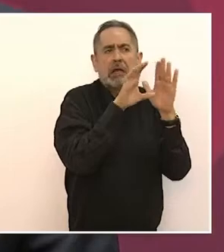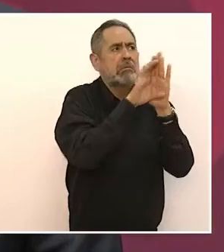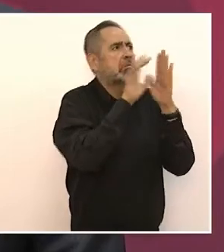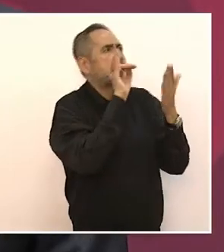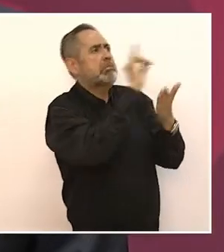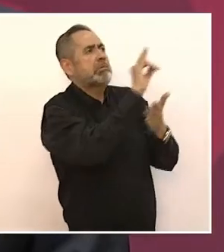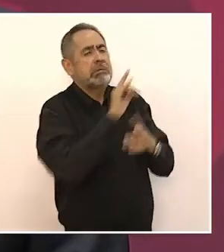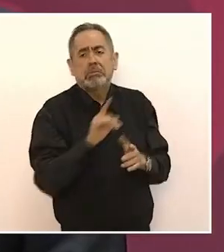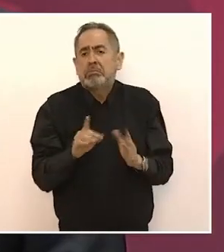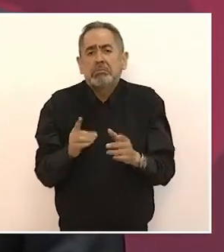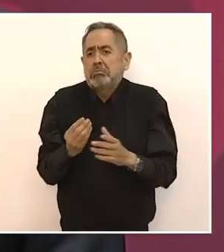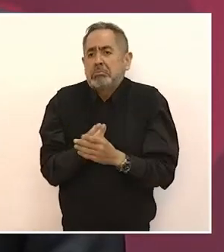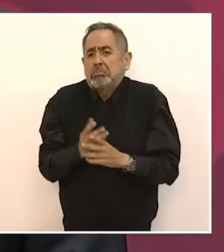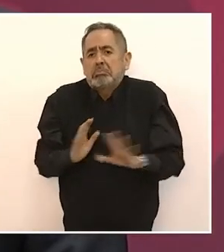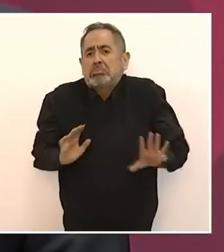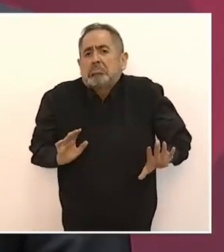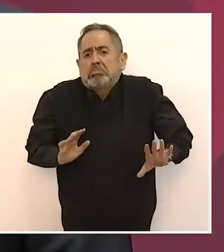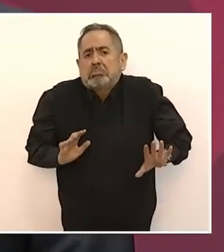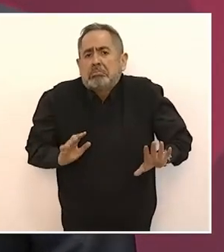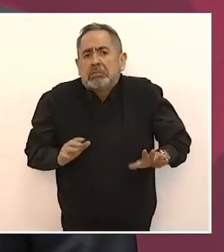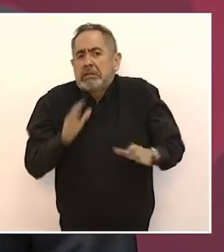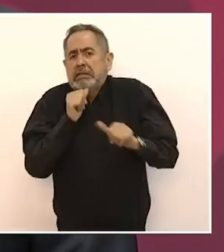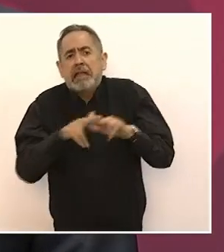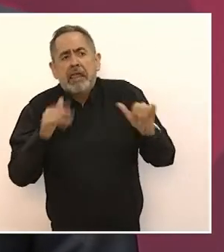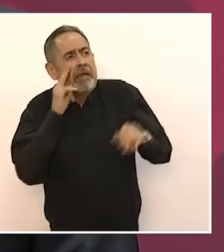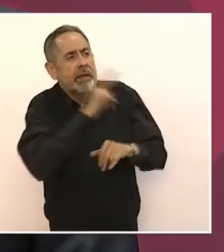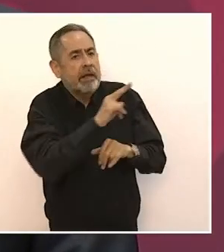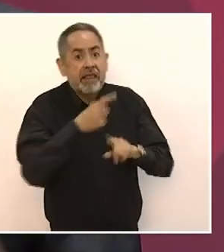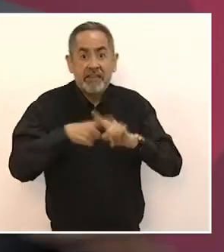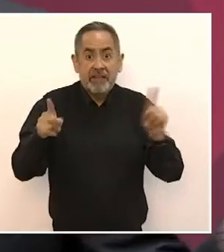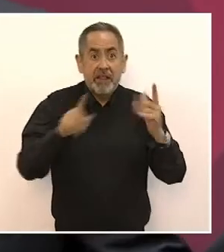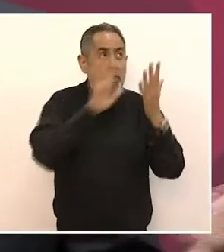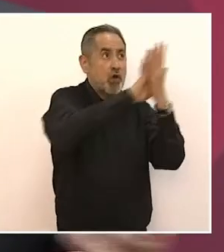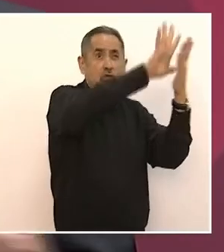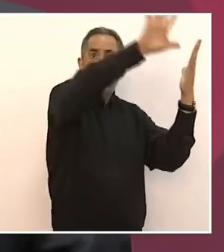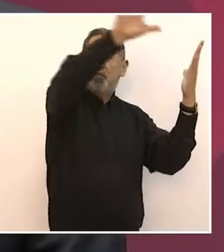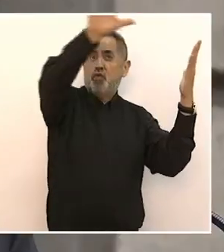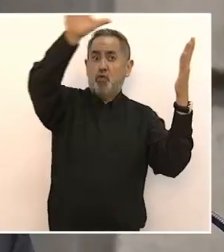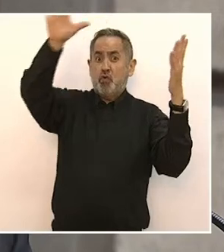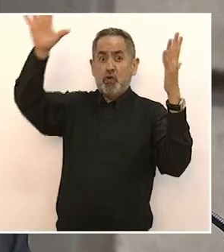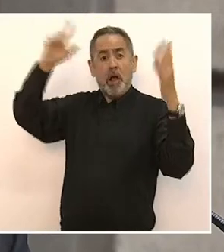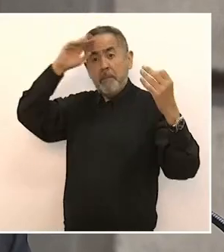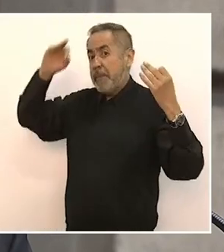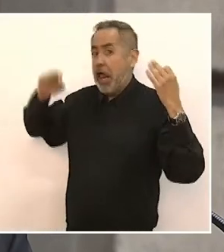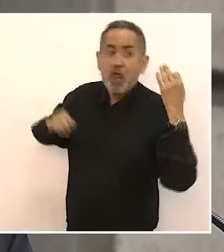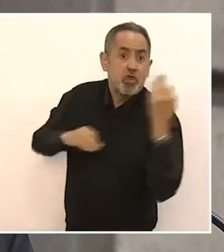para todos, para todas, es para el pueblo.